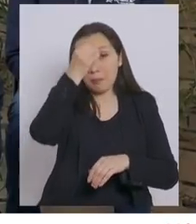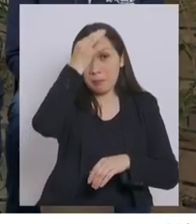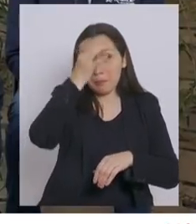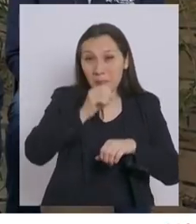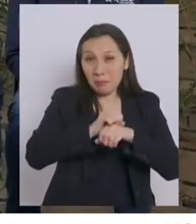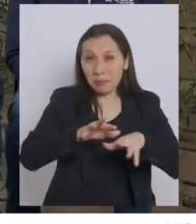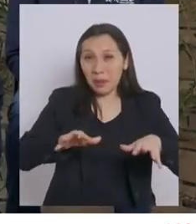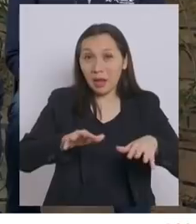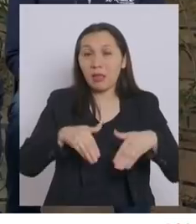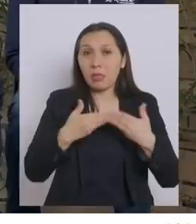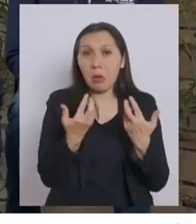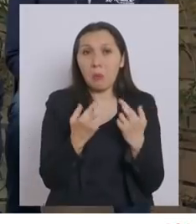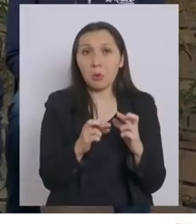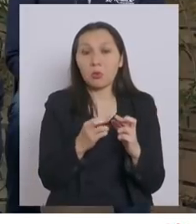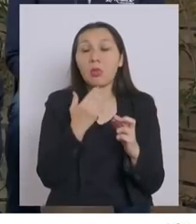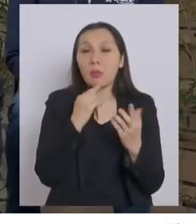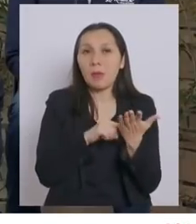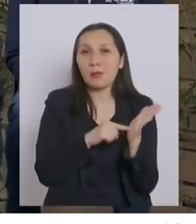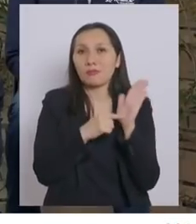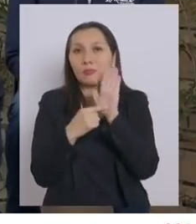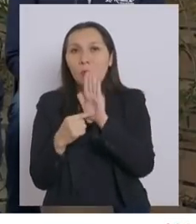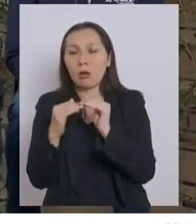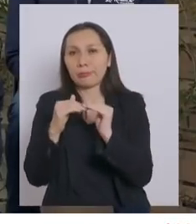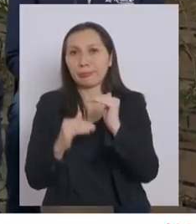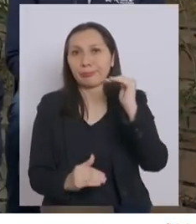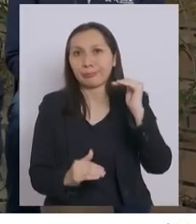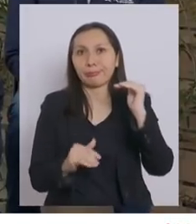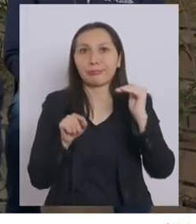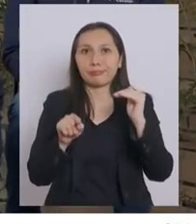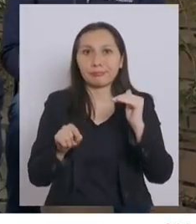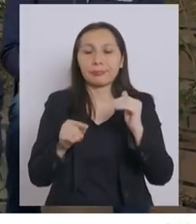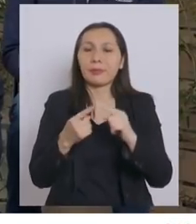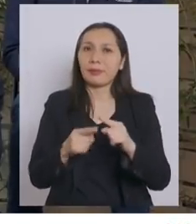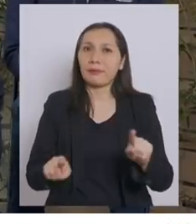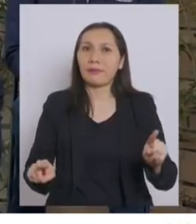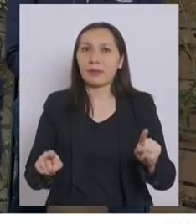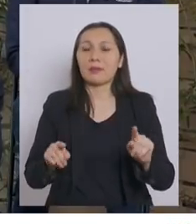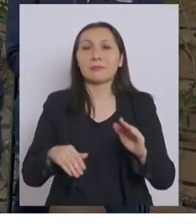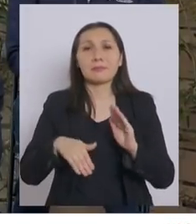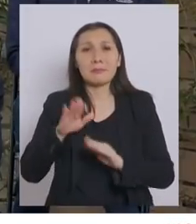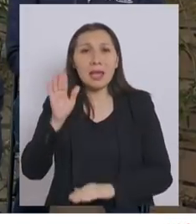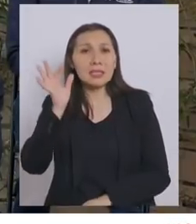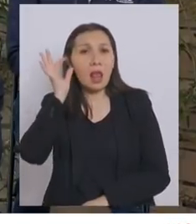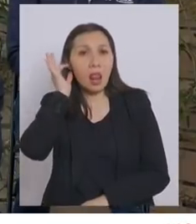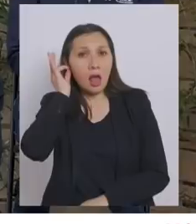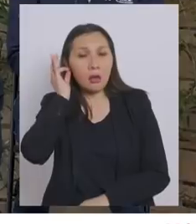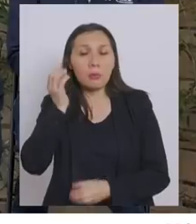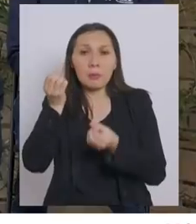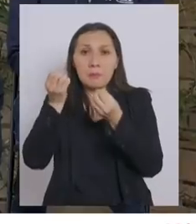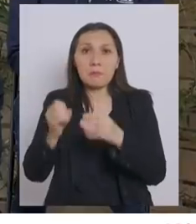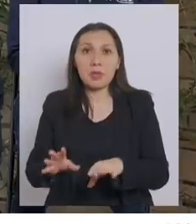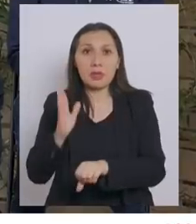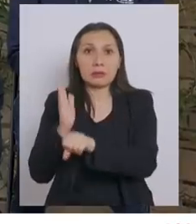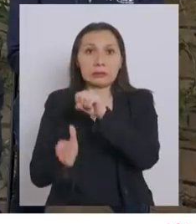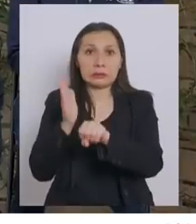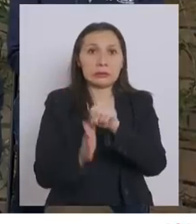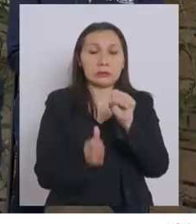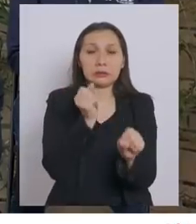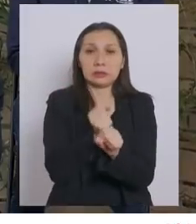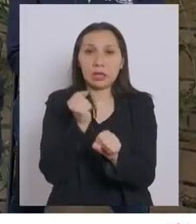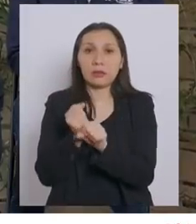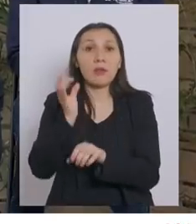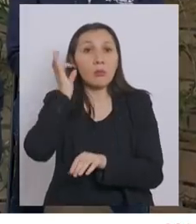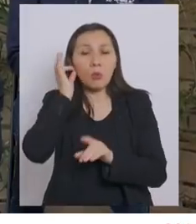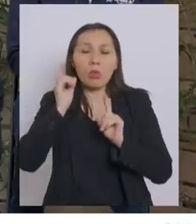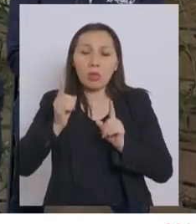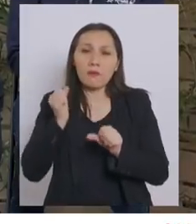también mostró la cara de la desigualdad. Mucho más fueron las mujeres que perdieron su empleo. Las mujeres